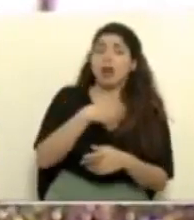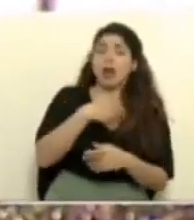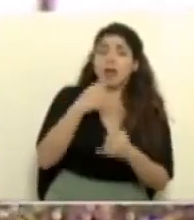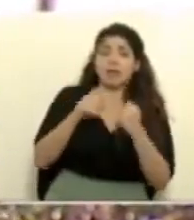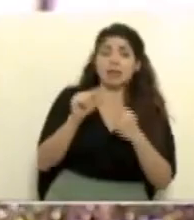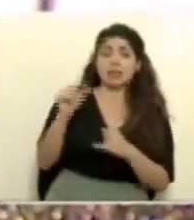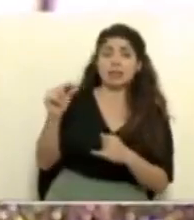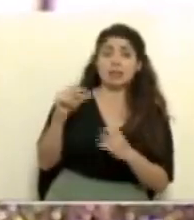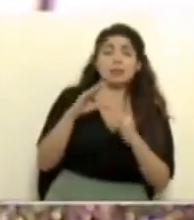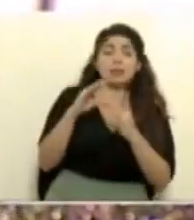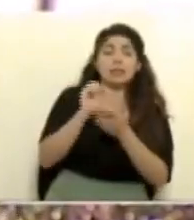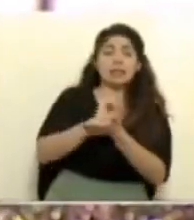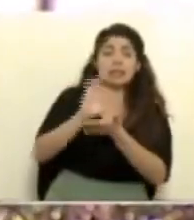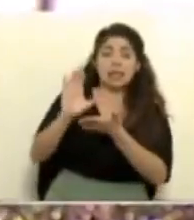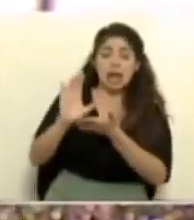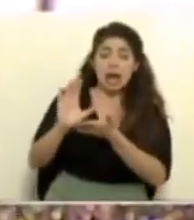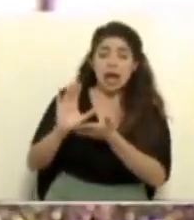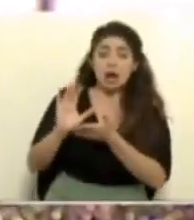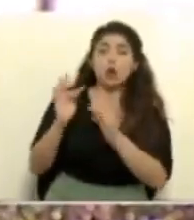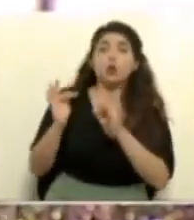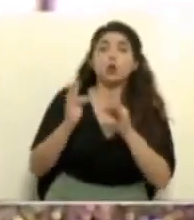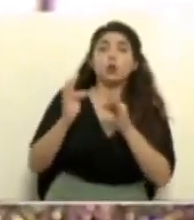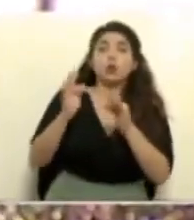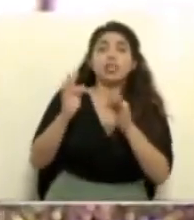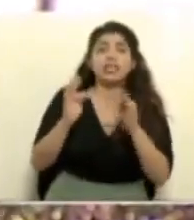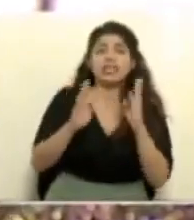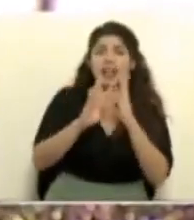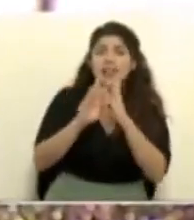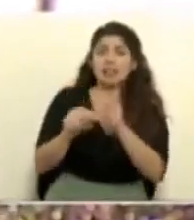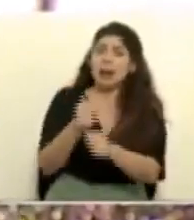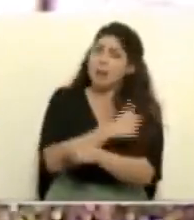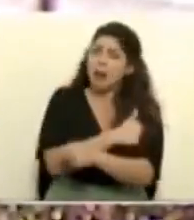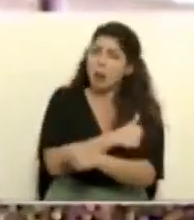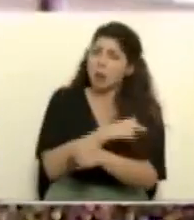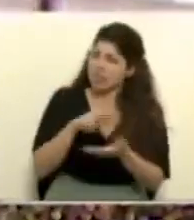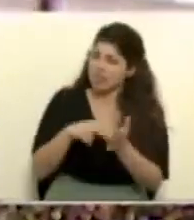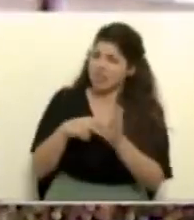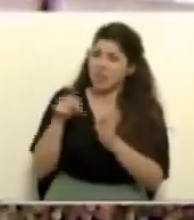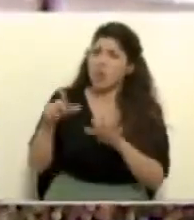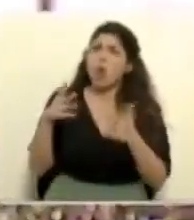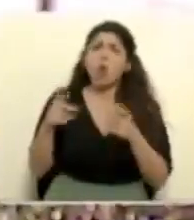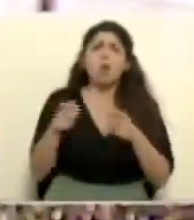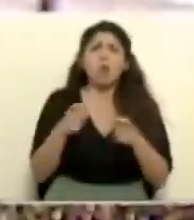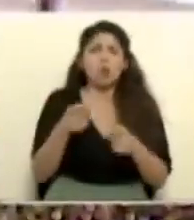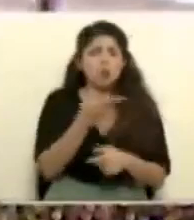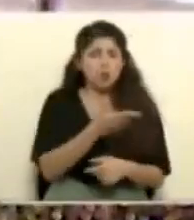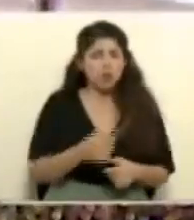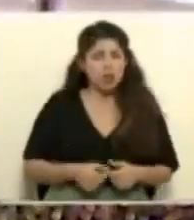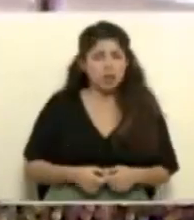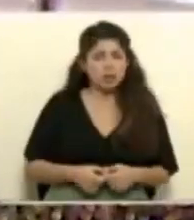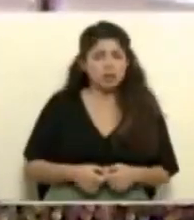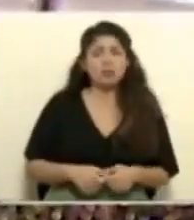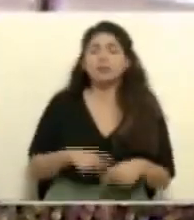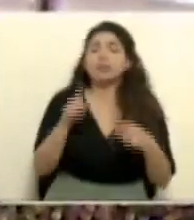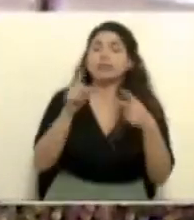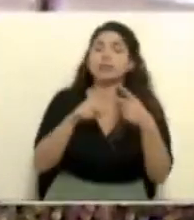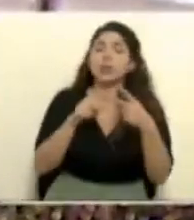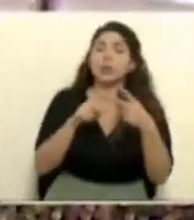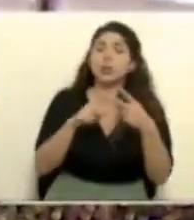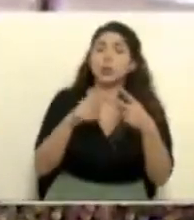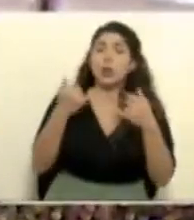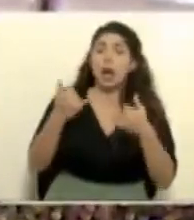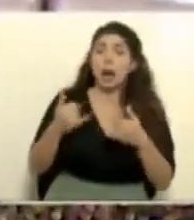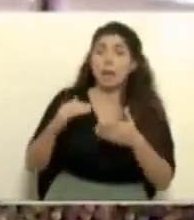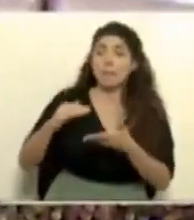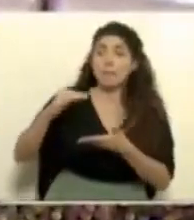semana sobre todo en San Carlos y en Cobano de que habían turistas recibiendo la vacuna. Entonces, ¿qué controles hay? ¿Cómo se maneja esta situación? Y en segundo lugar, se supone que cada vez